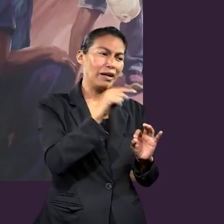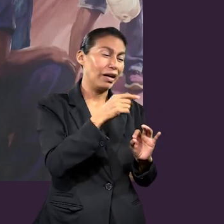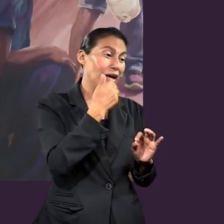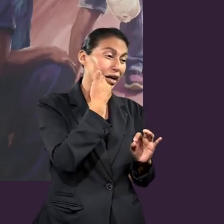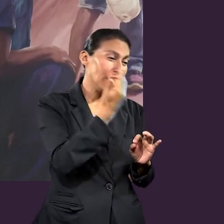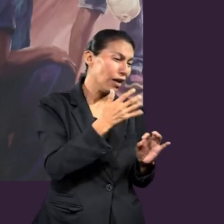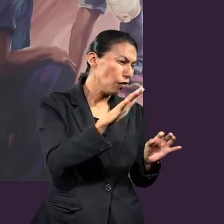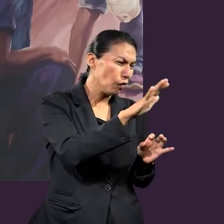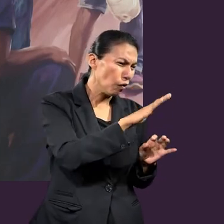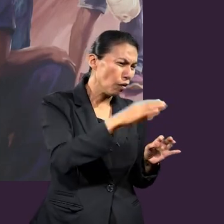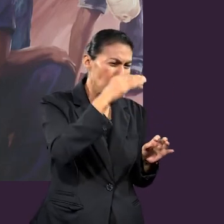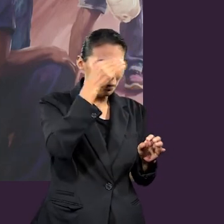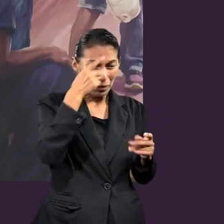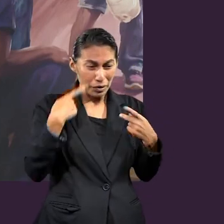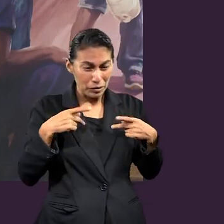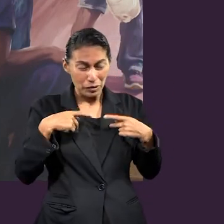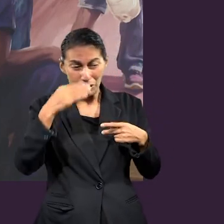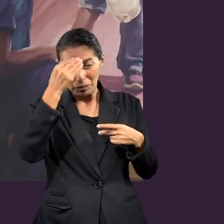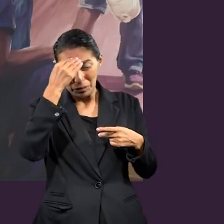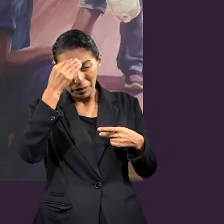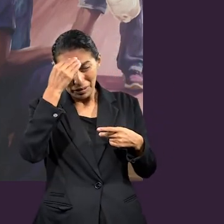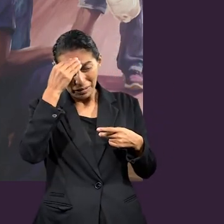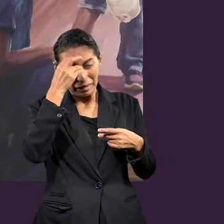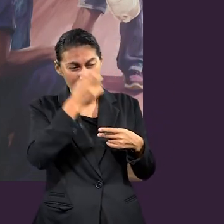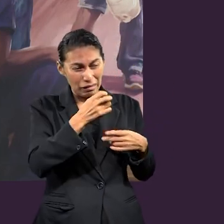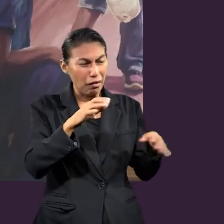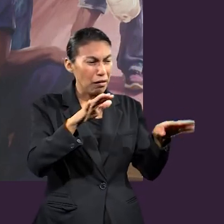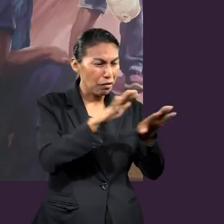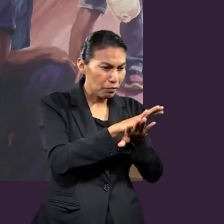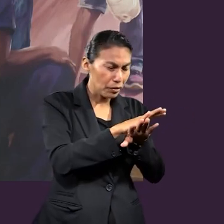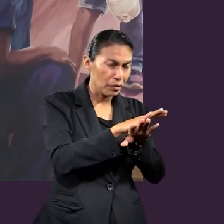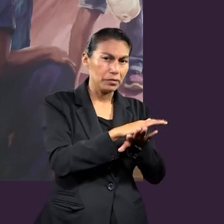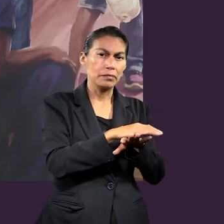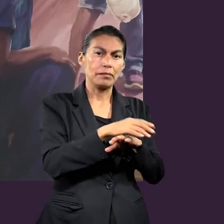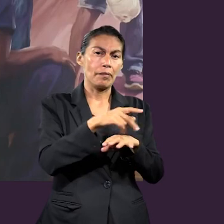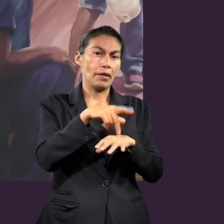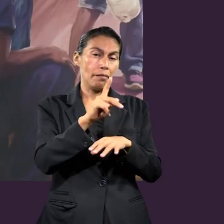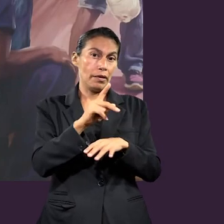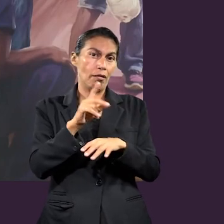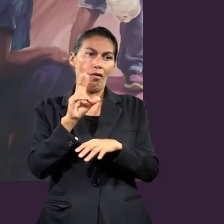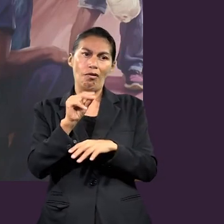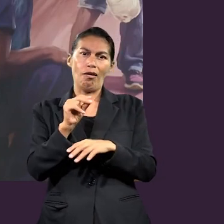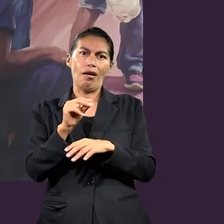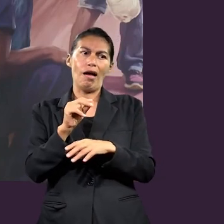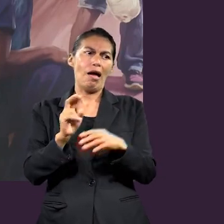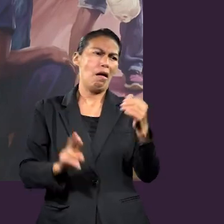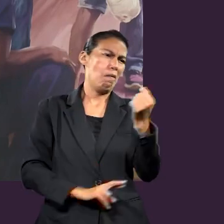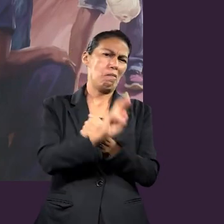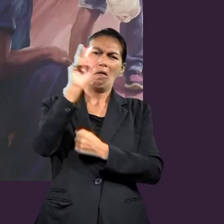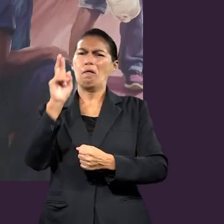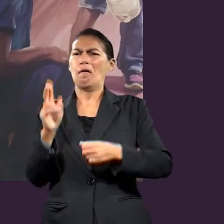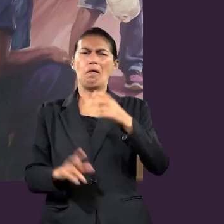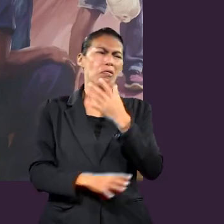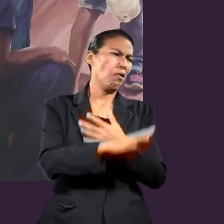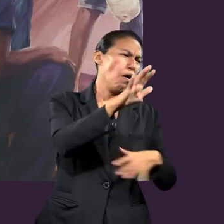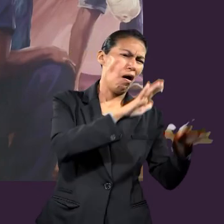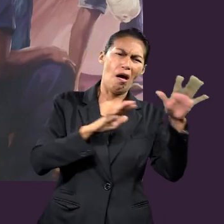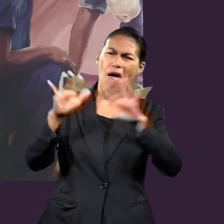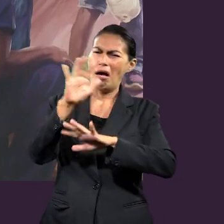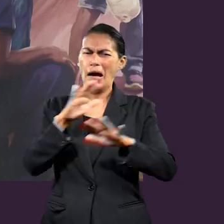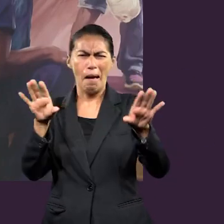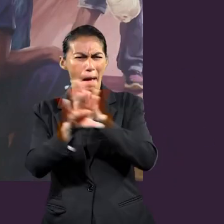supuesto que no. Él buscaba cambiar de alguna manera la manera de pensar en la que se veía esta realidad, sin el afán tampoco de ser